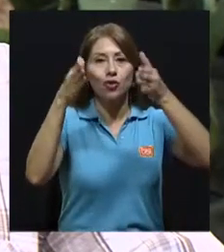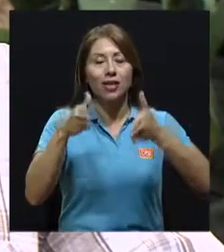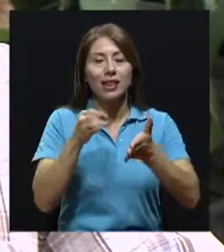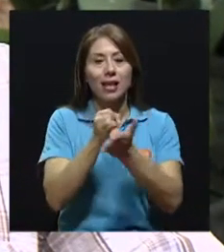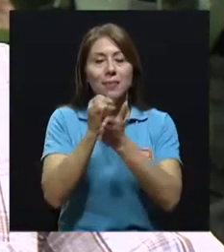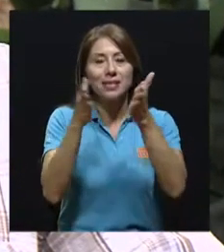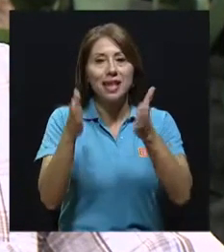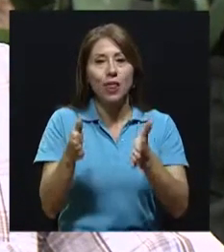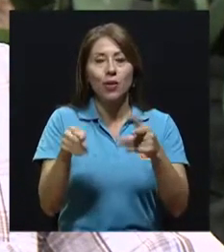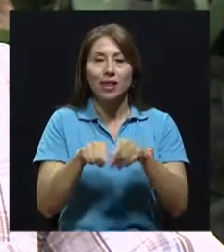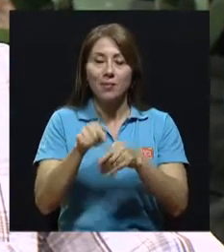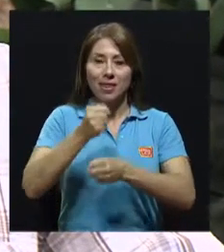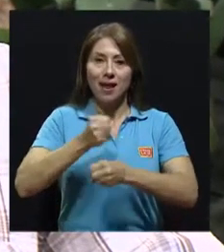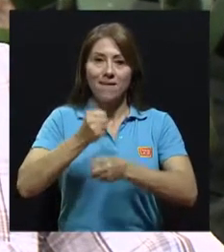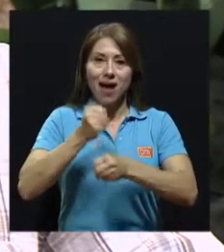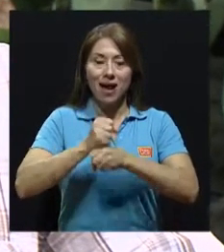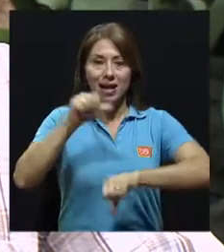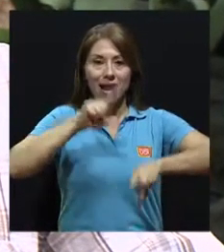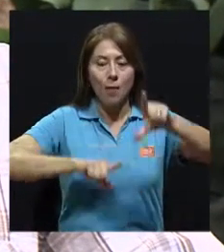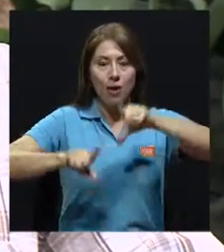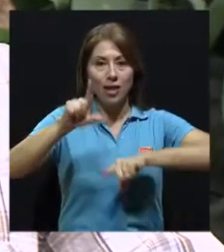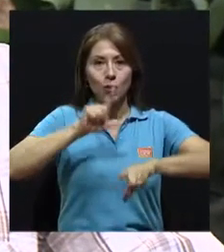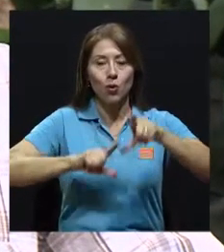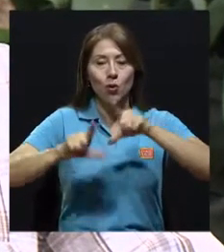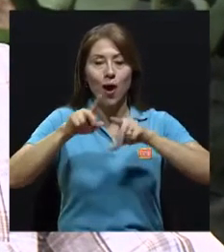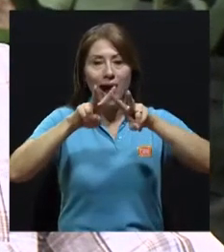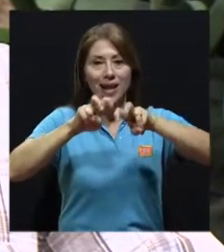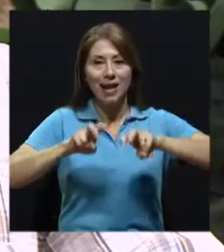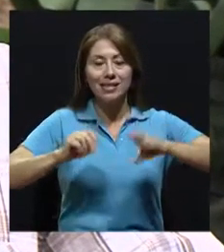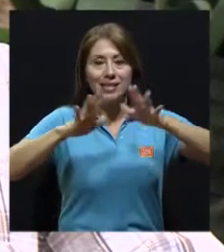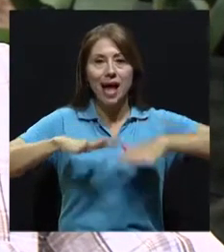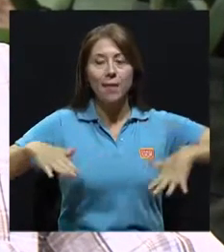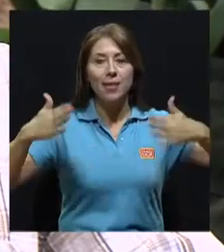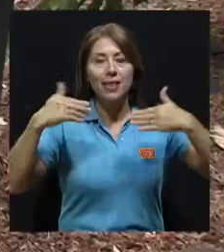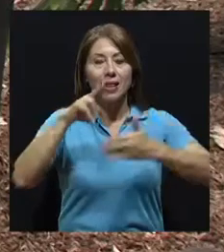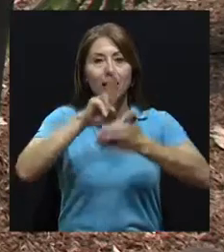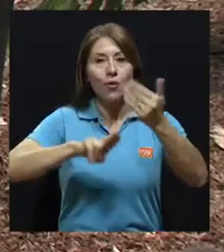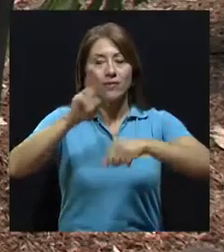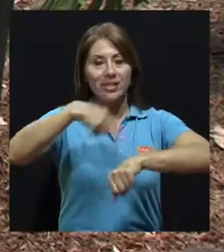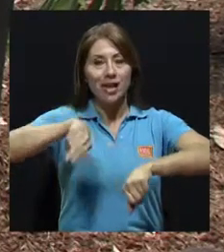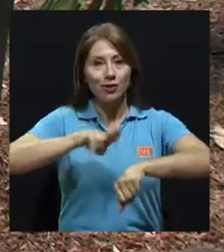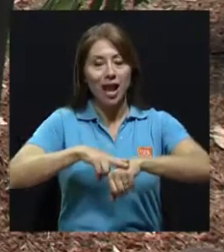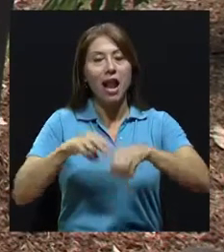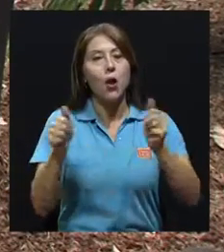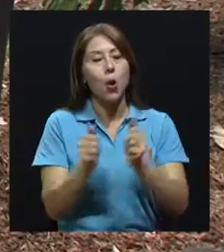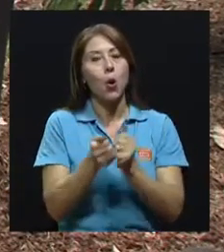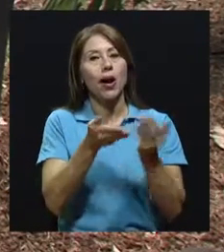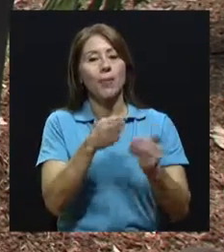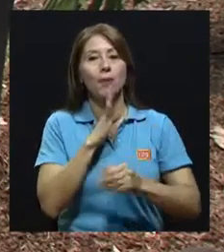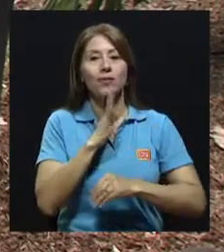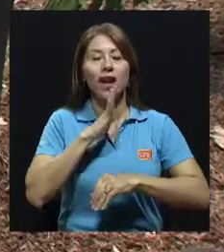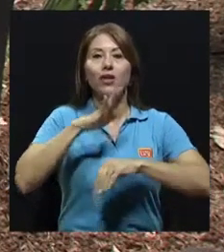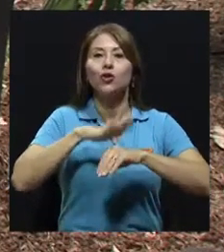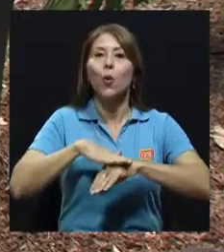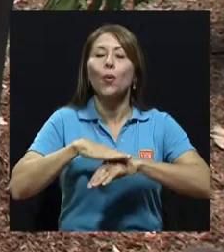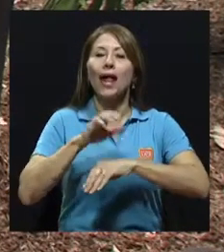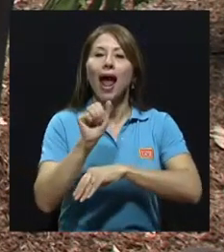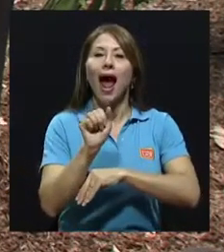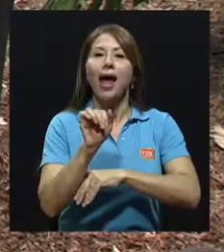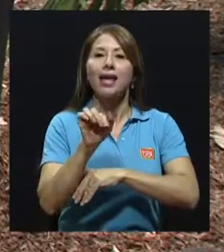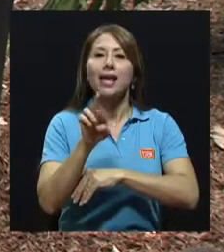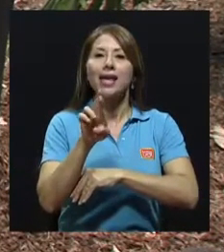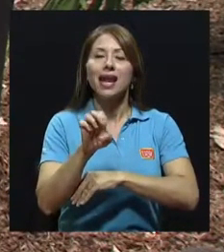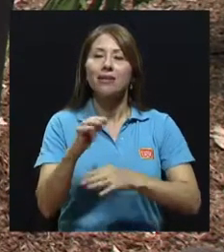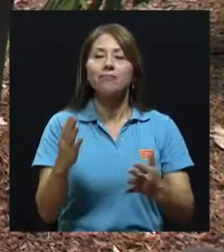Félix también trabaja en el laboratorio del análisis ambiental de la Universidad Nacional. Y con don José Félix Rojas vamos a conversar sobre el aire. Y